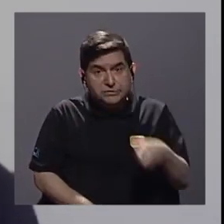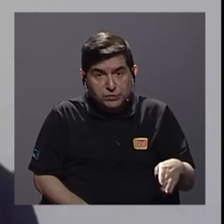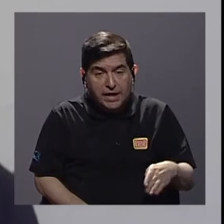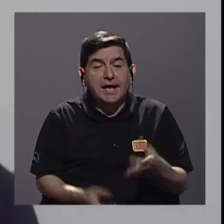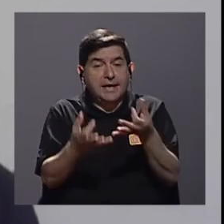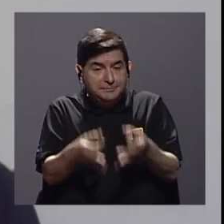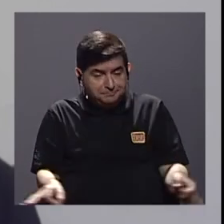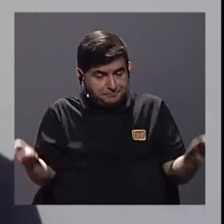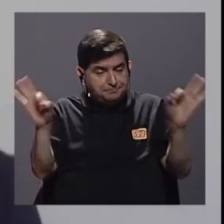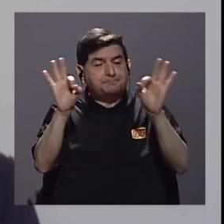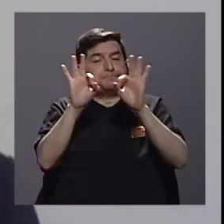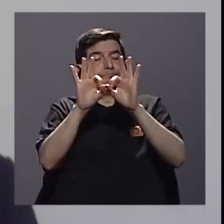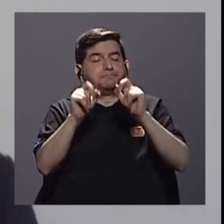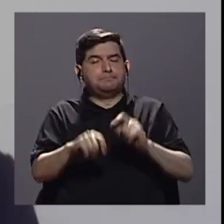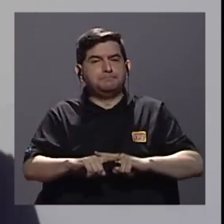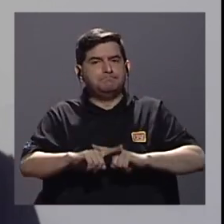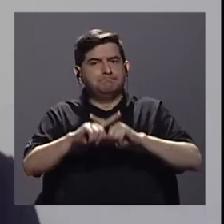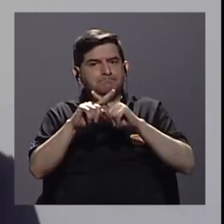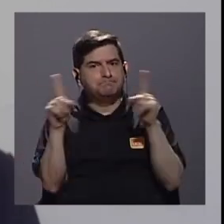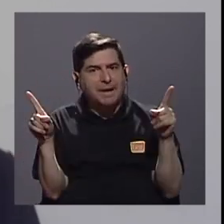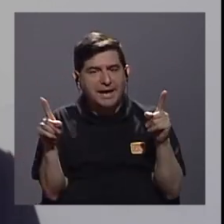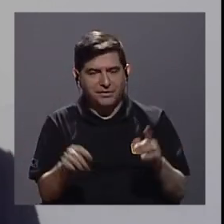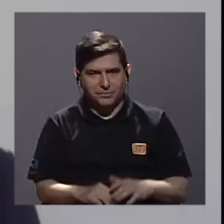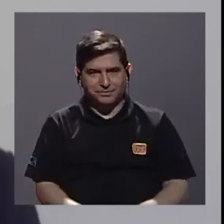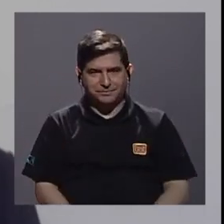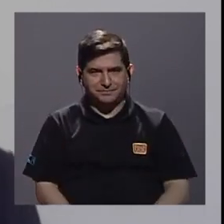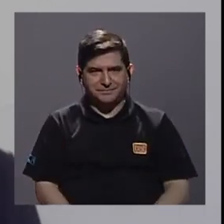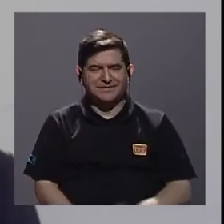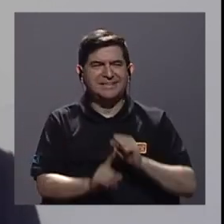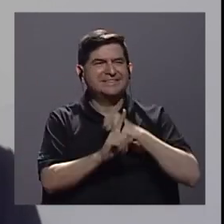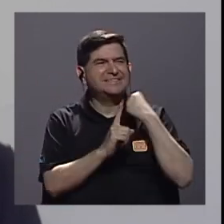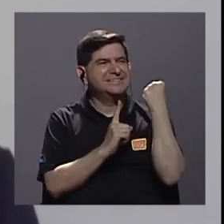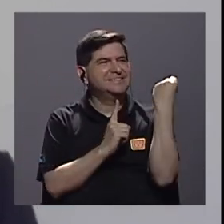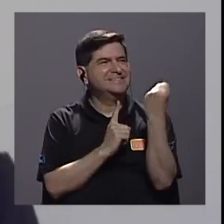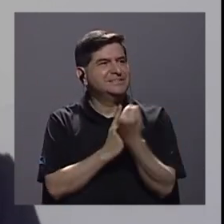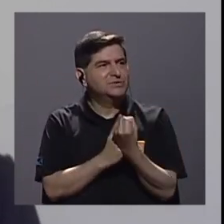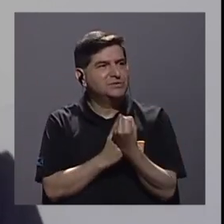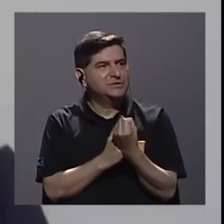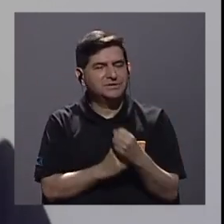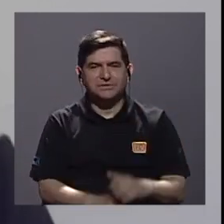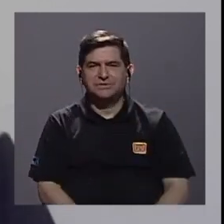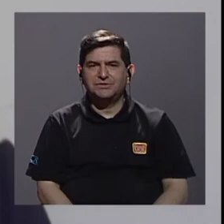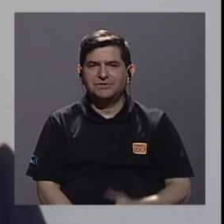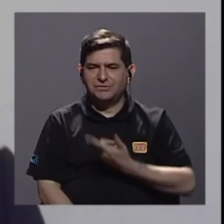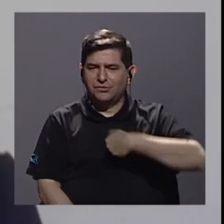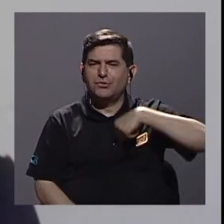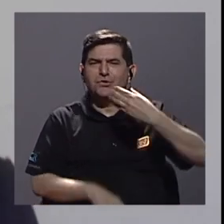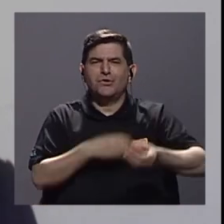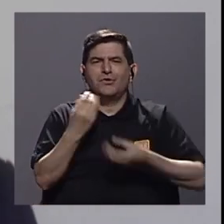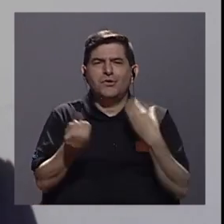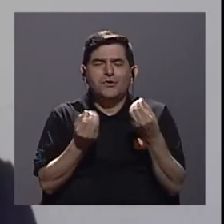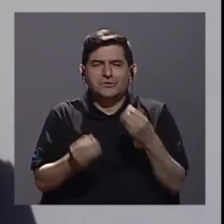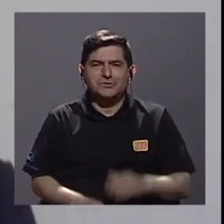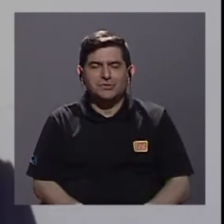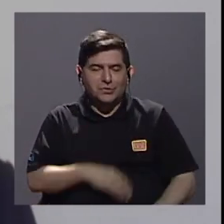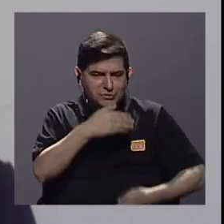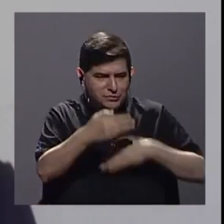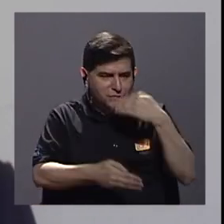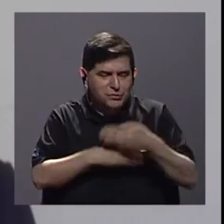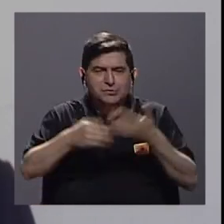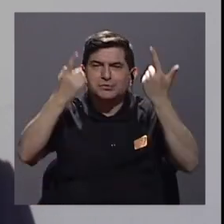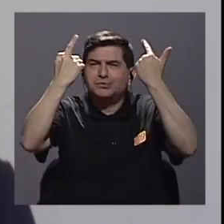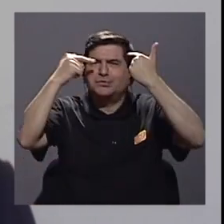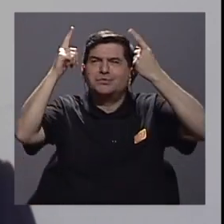un eje importante. Pero aquí el asunto es cómo podemos hacer nosotros los procesos más